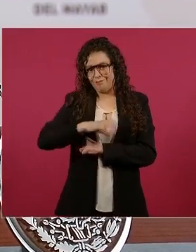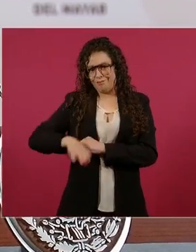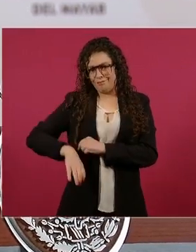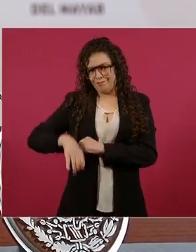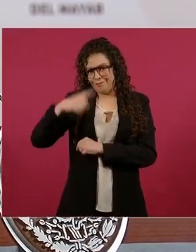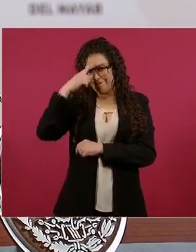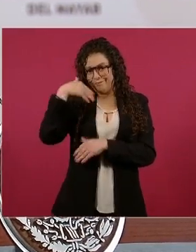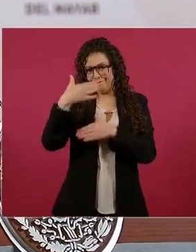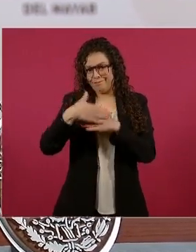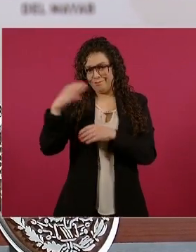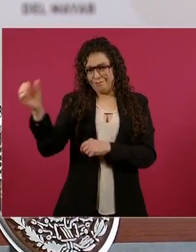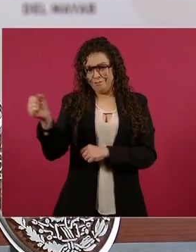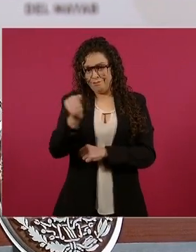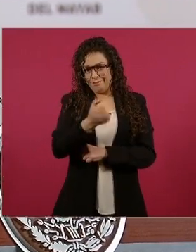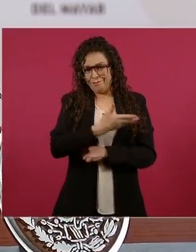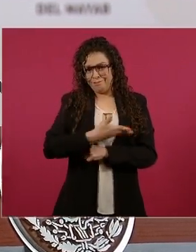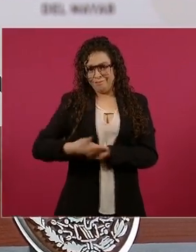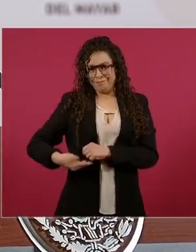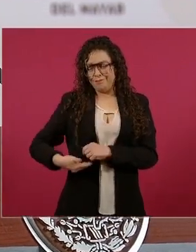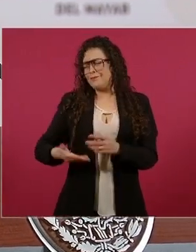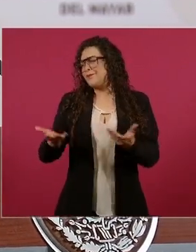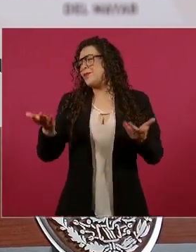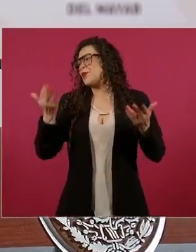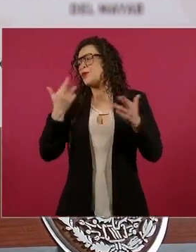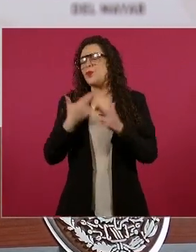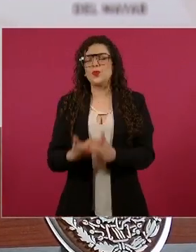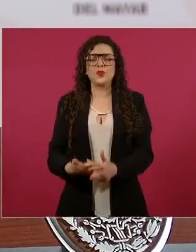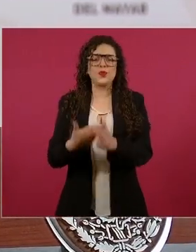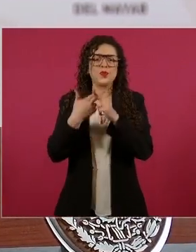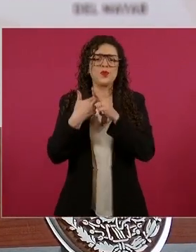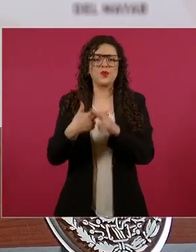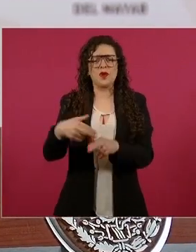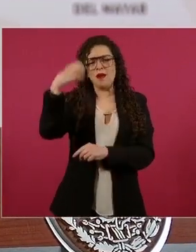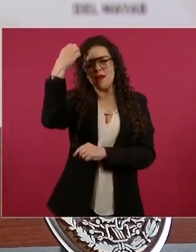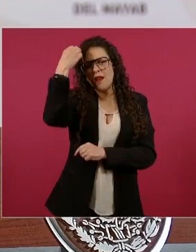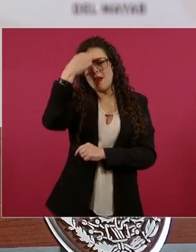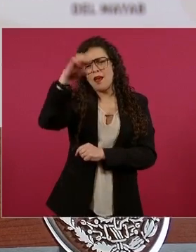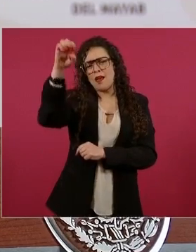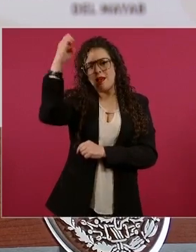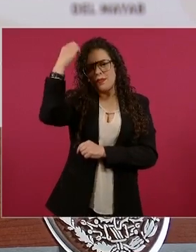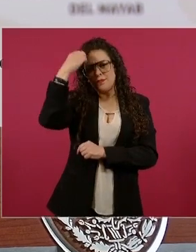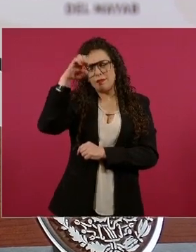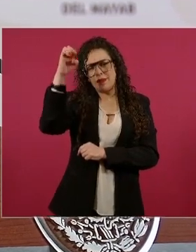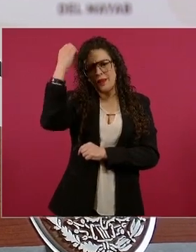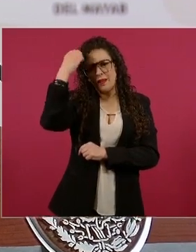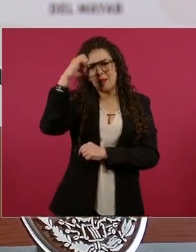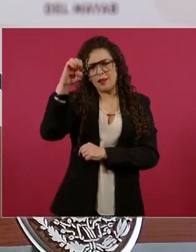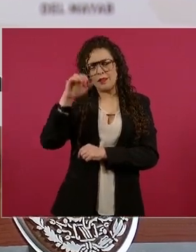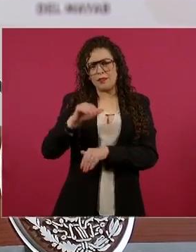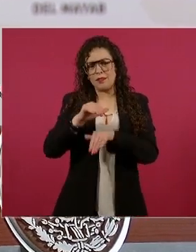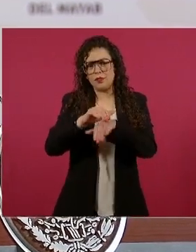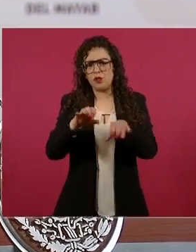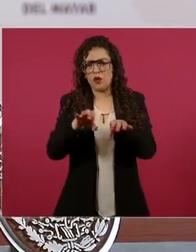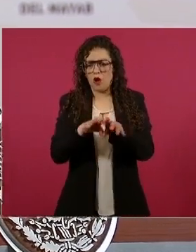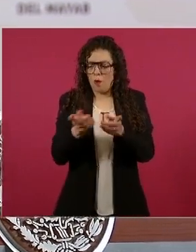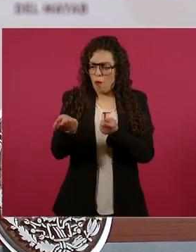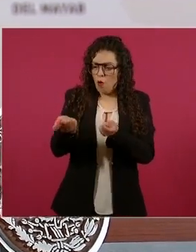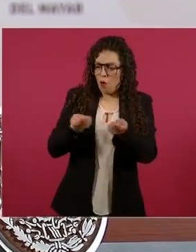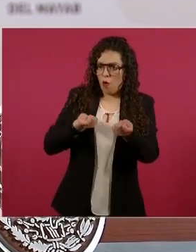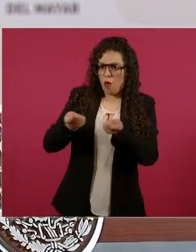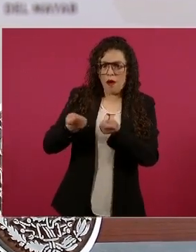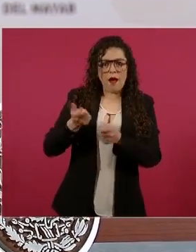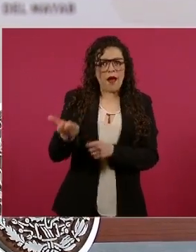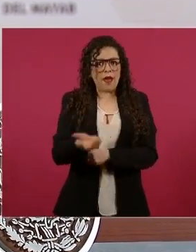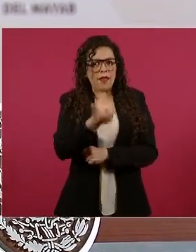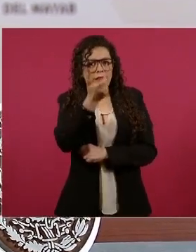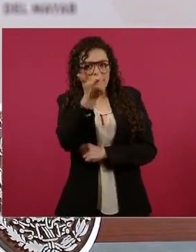en manejo de las finanzas públicas, en el ejercicio